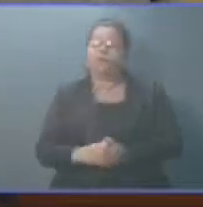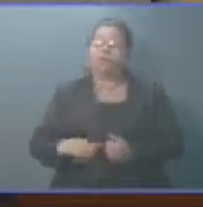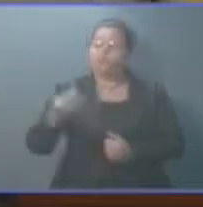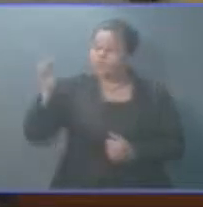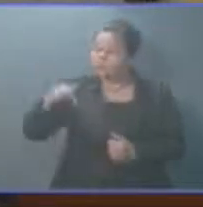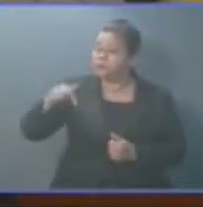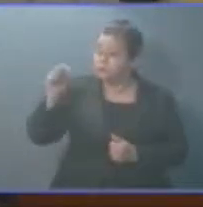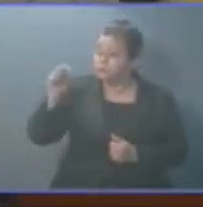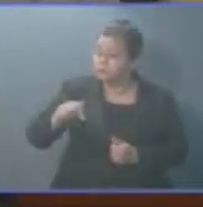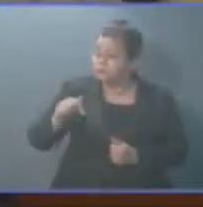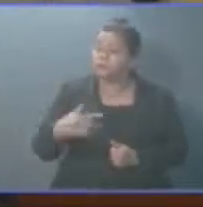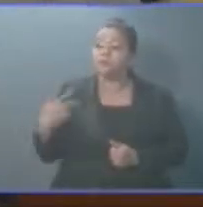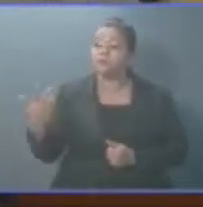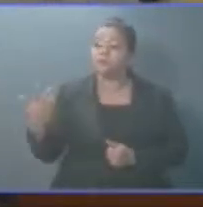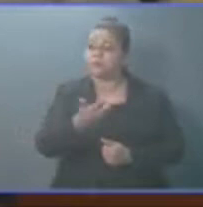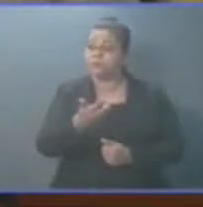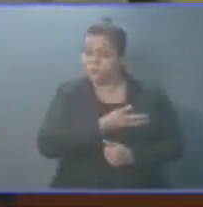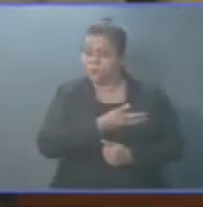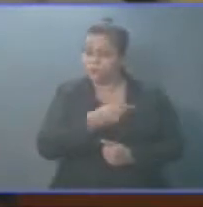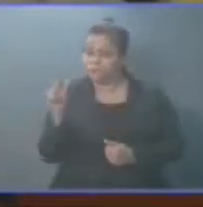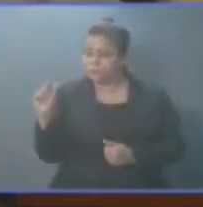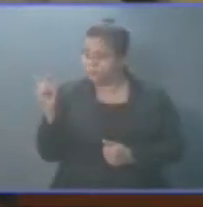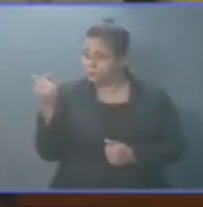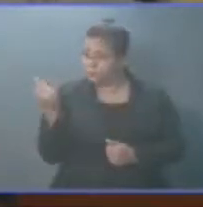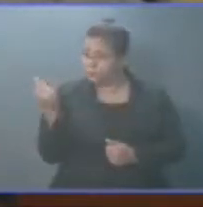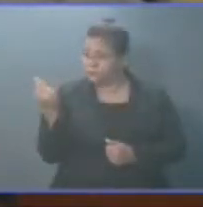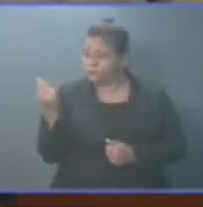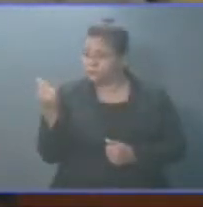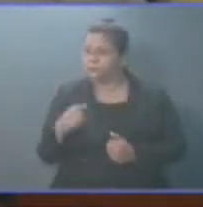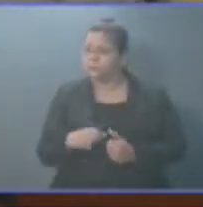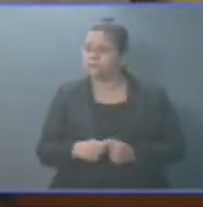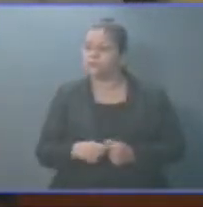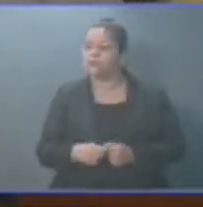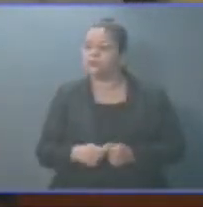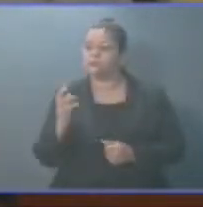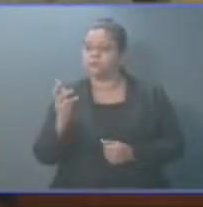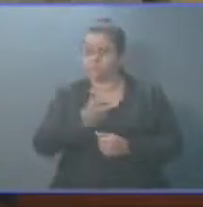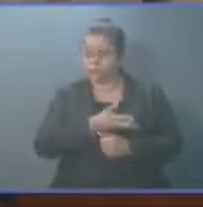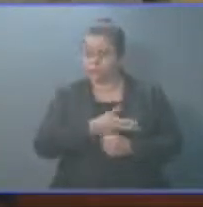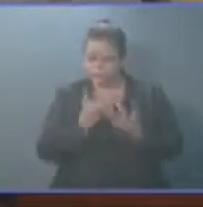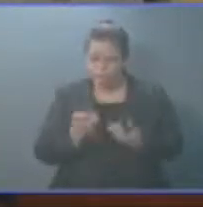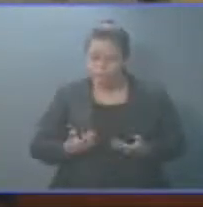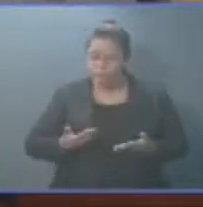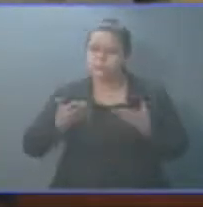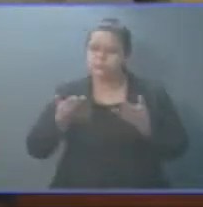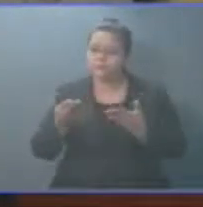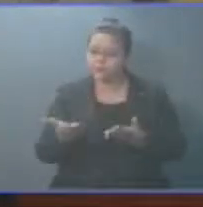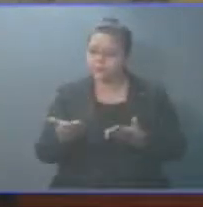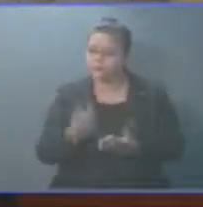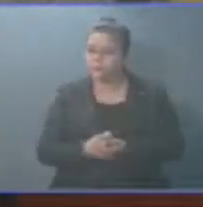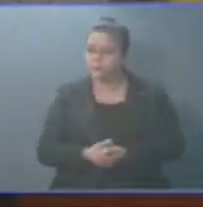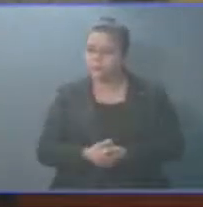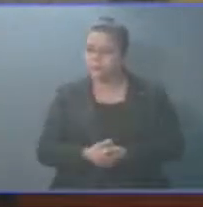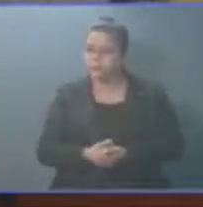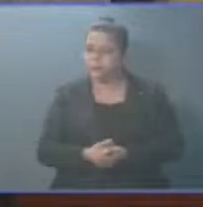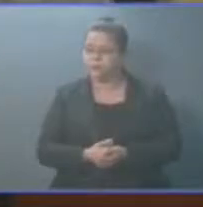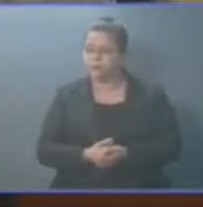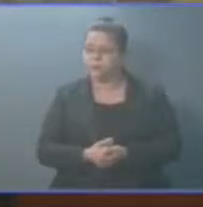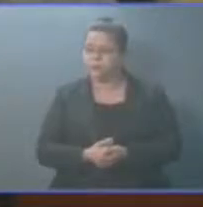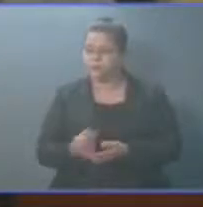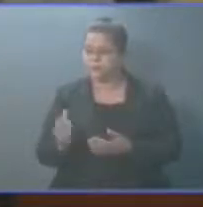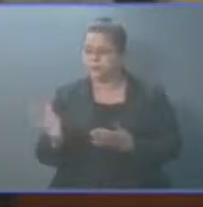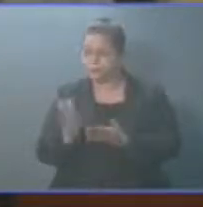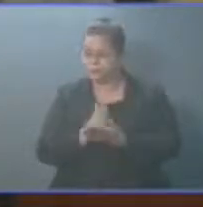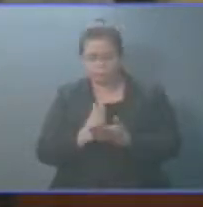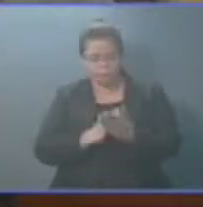estamos, con este préstamo, contribuyendo, por supuesto, con nada